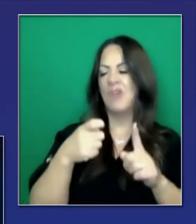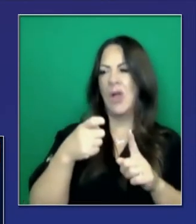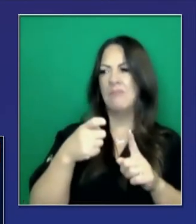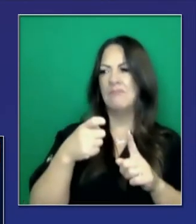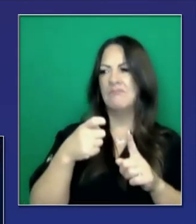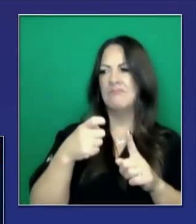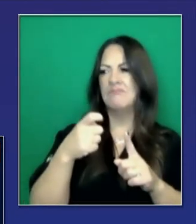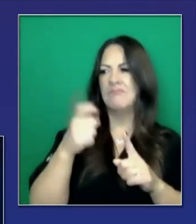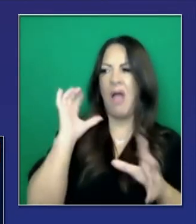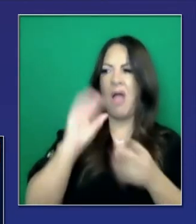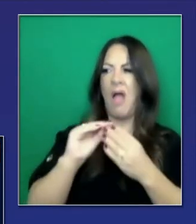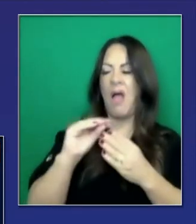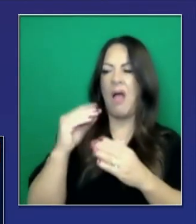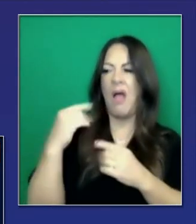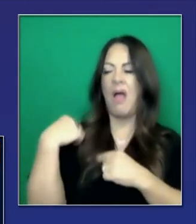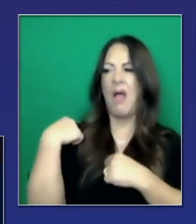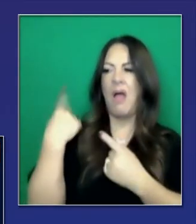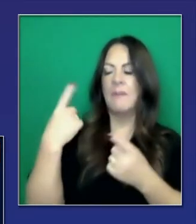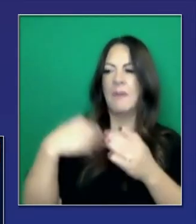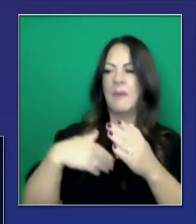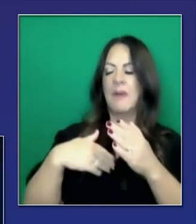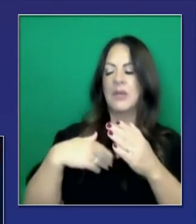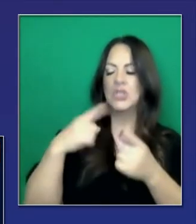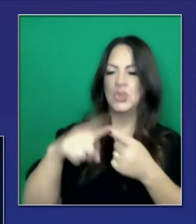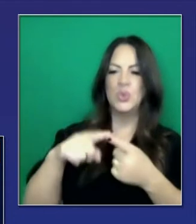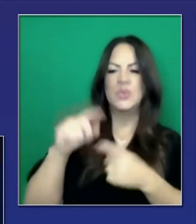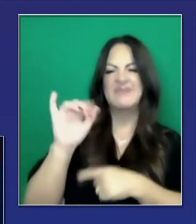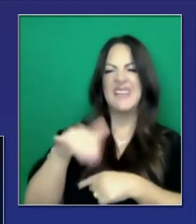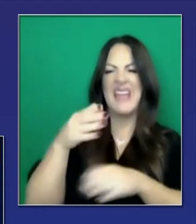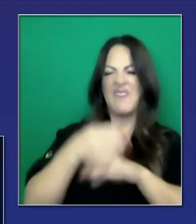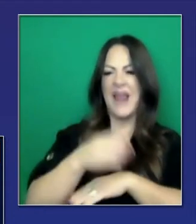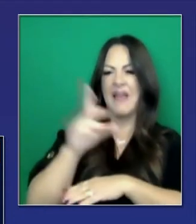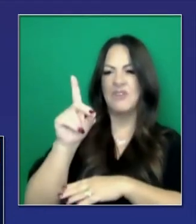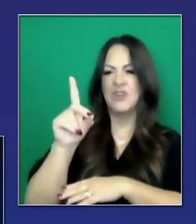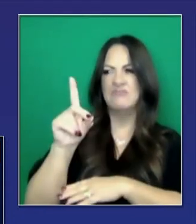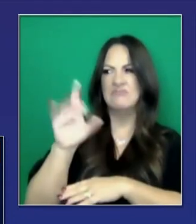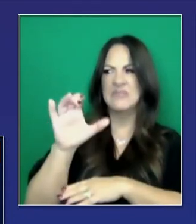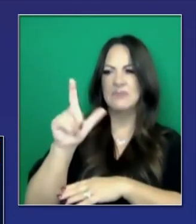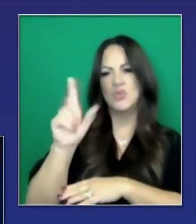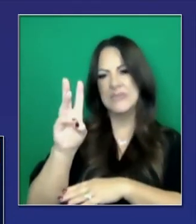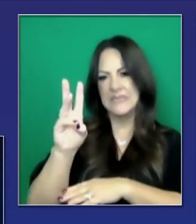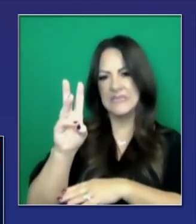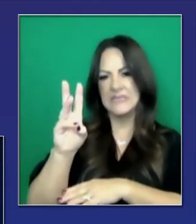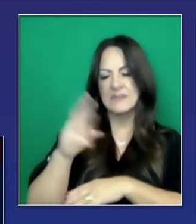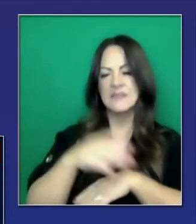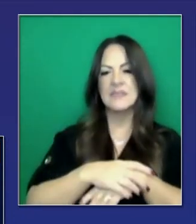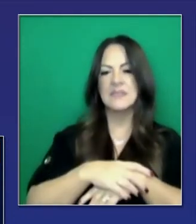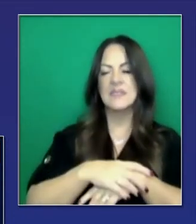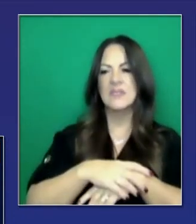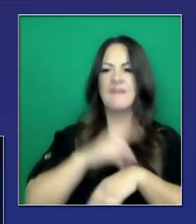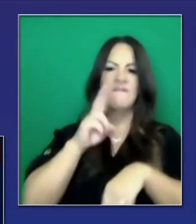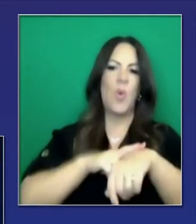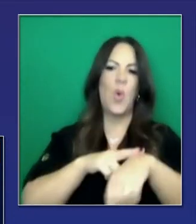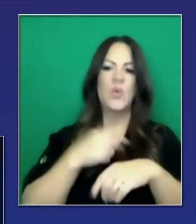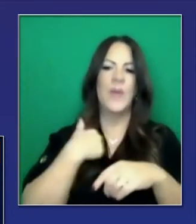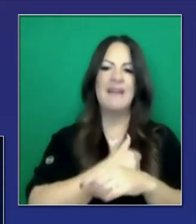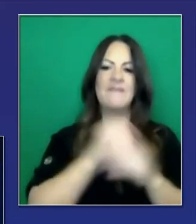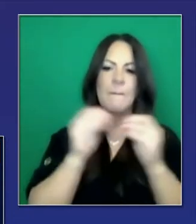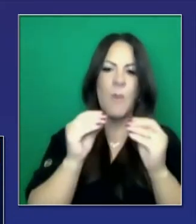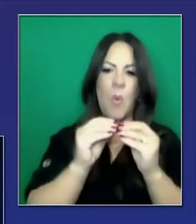por las fiestas navideñas. Este fue el número de antes de Navidad. El número ciertamente